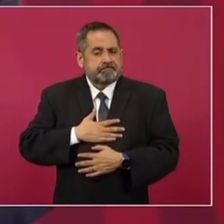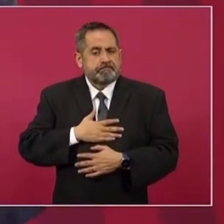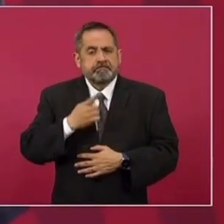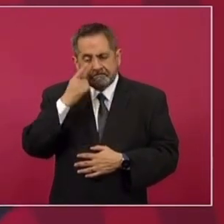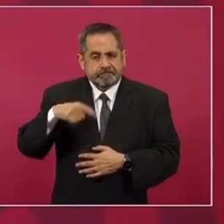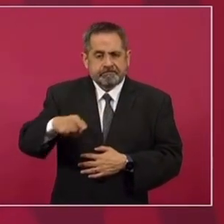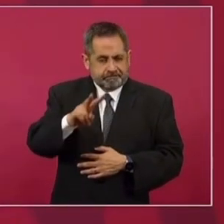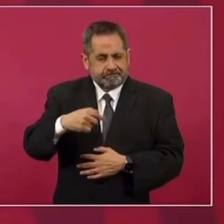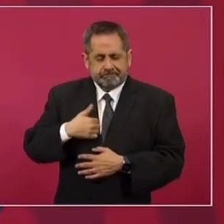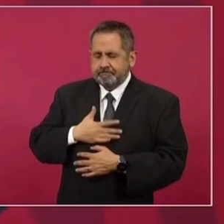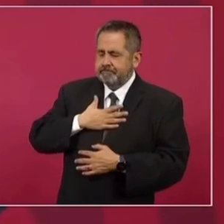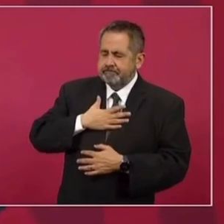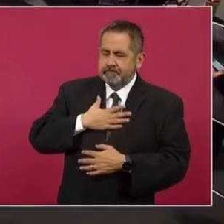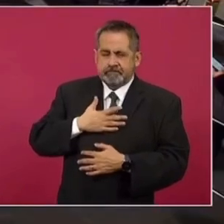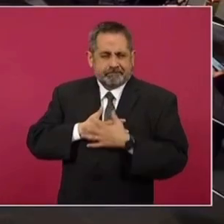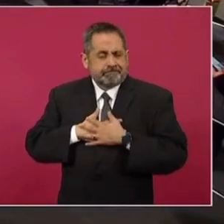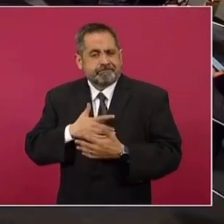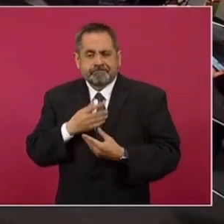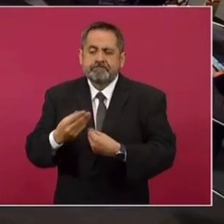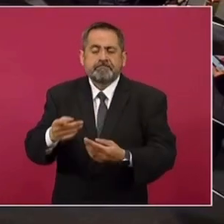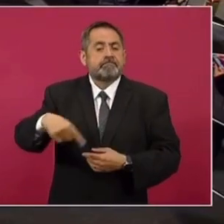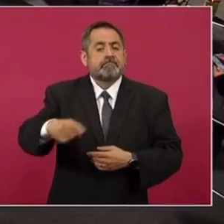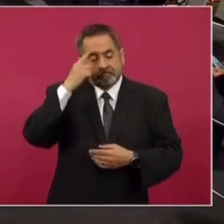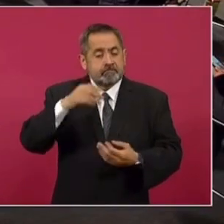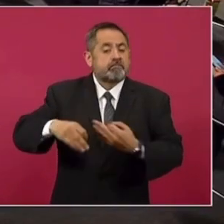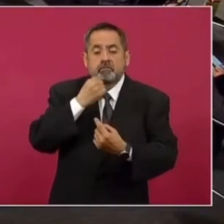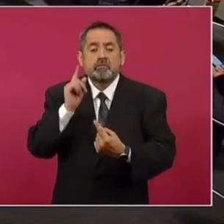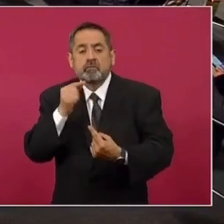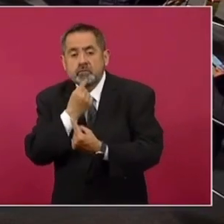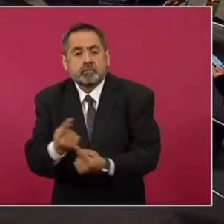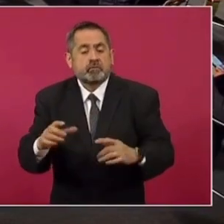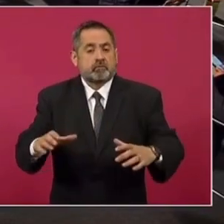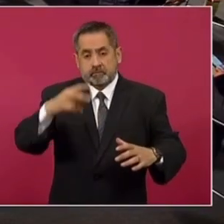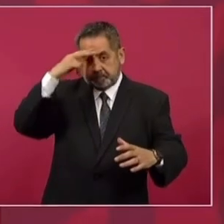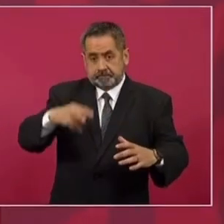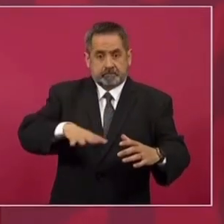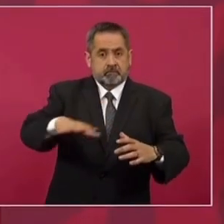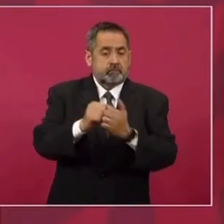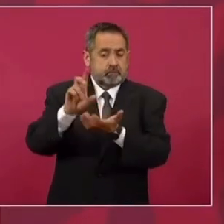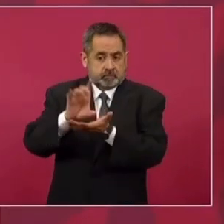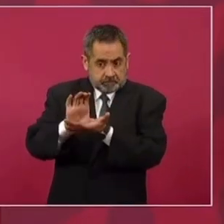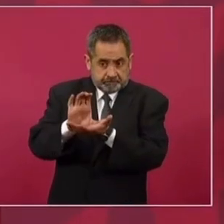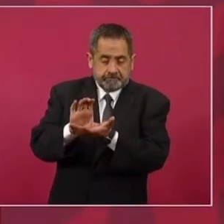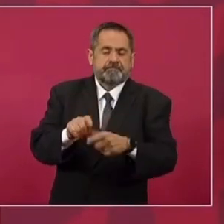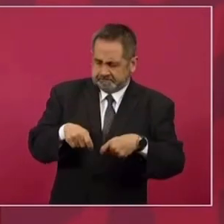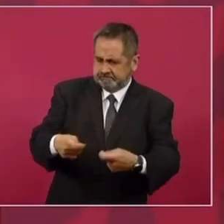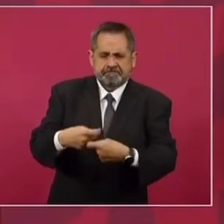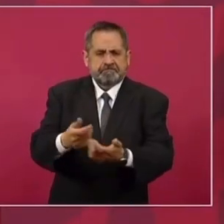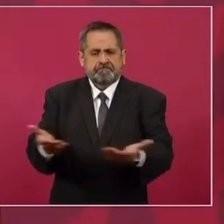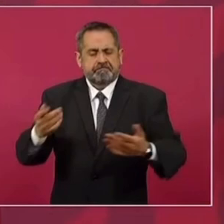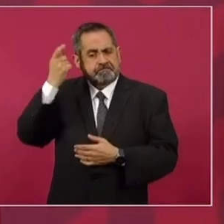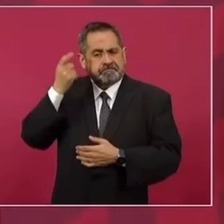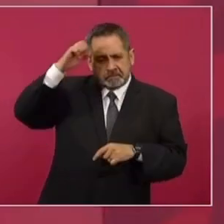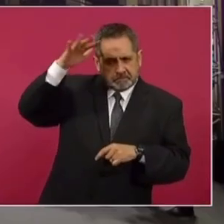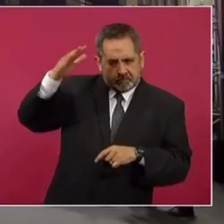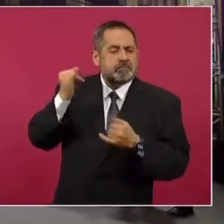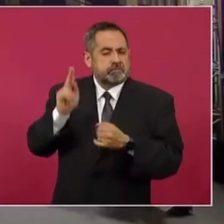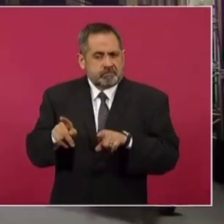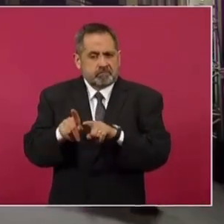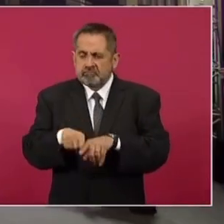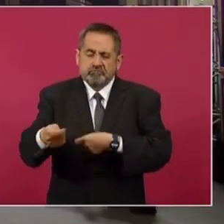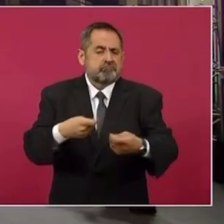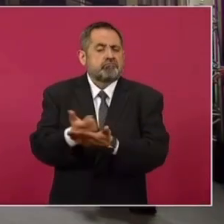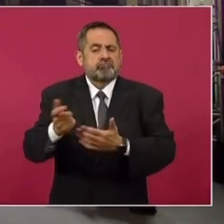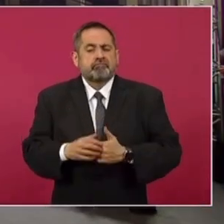nos llena de orgullo porque es muy humano, todos los niños y niñas de México con discapacidad van a tener su pensión. También